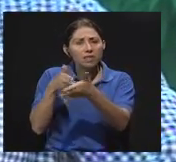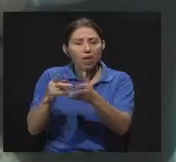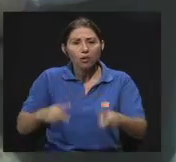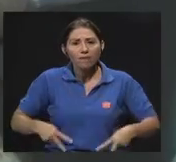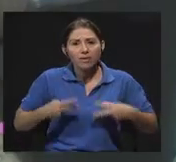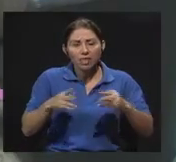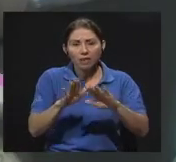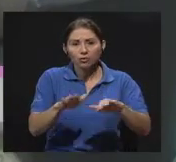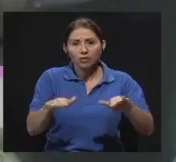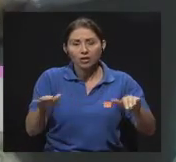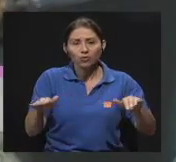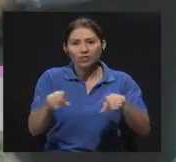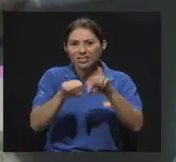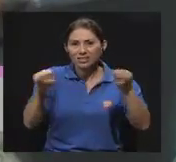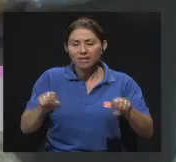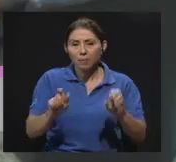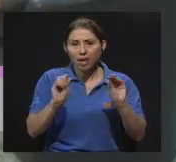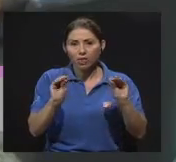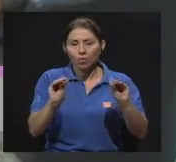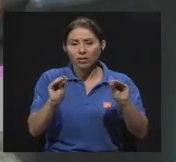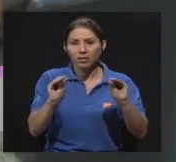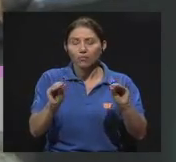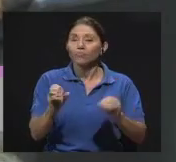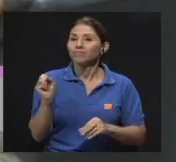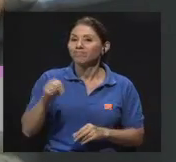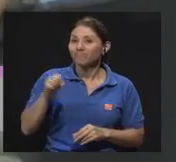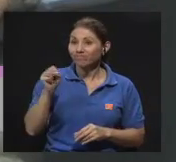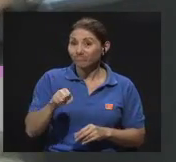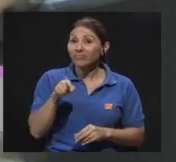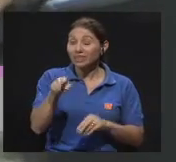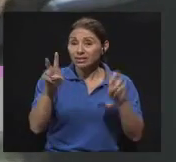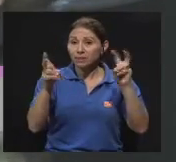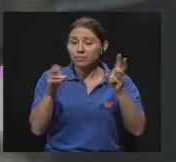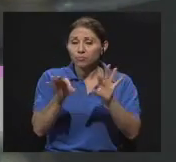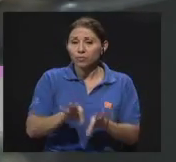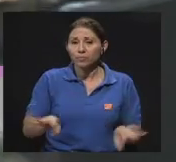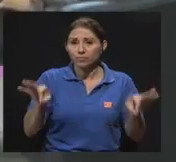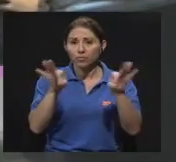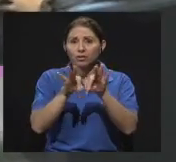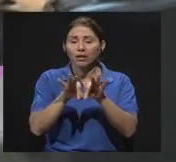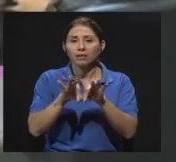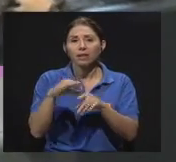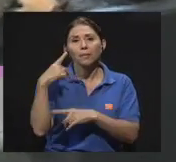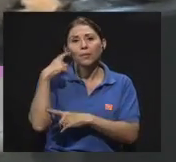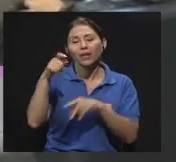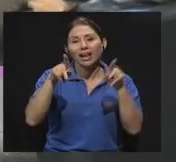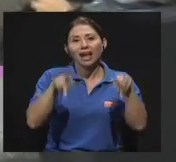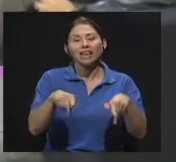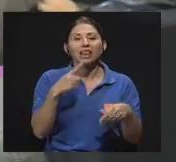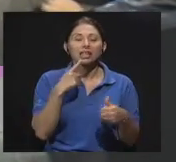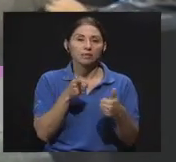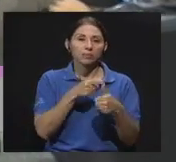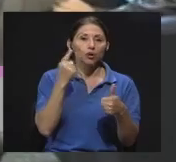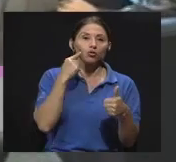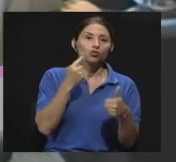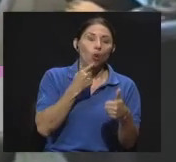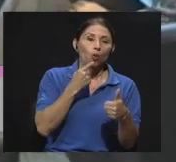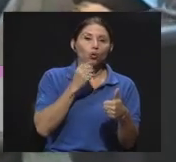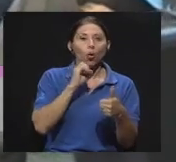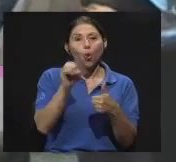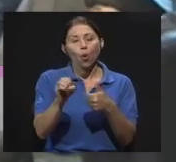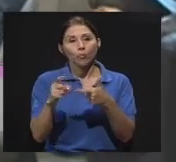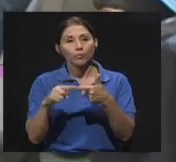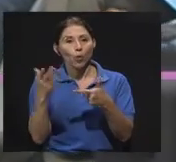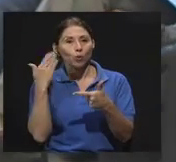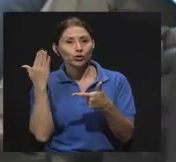niños básicamente en el sistema educativo? Sí, eso que dice usted para lo muy importante porque la gente dice o sordo o